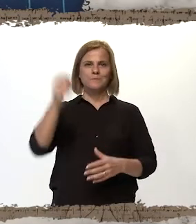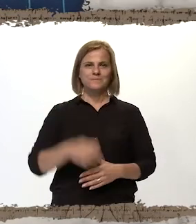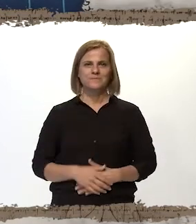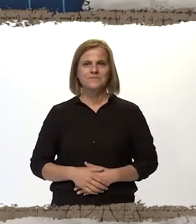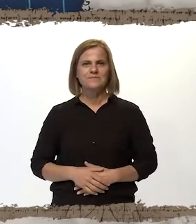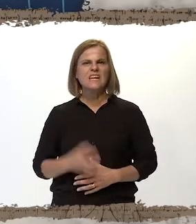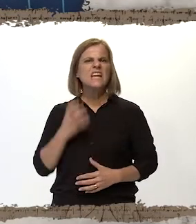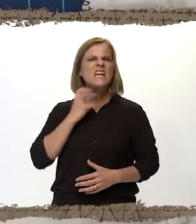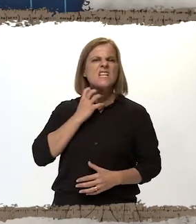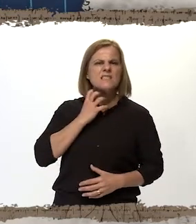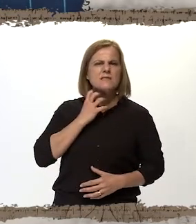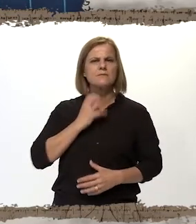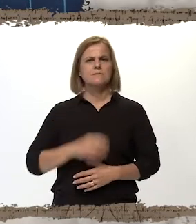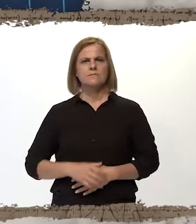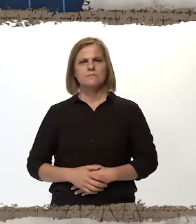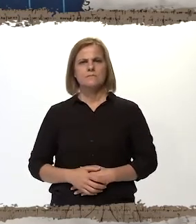Gris.